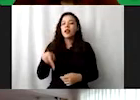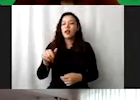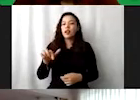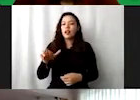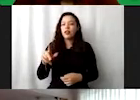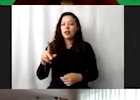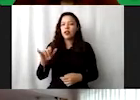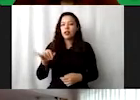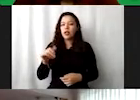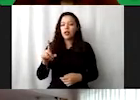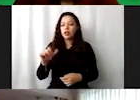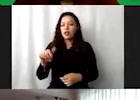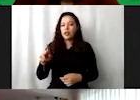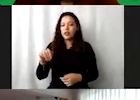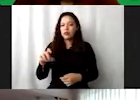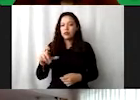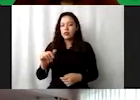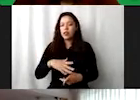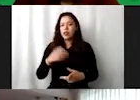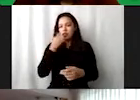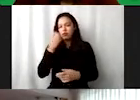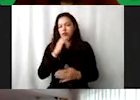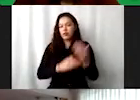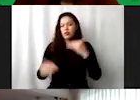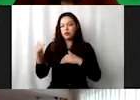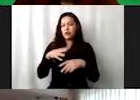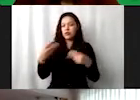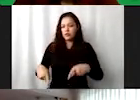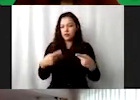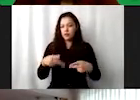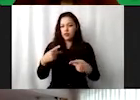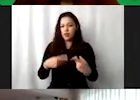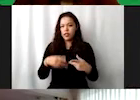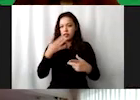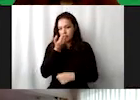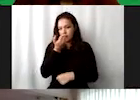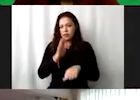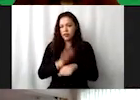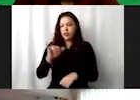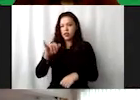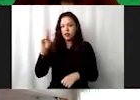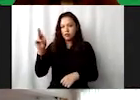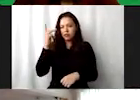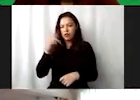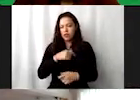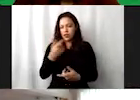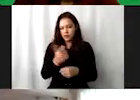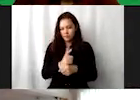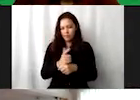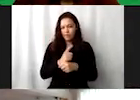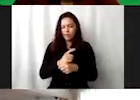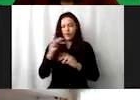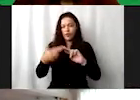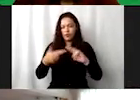de la Escuela Superior de Comercio y Administración del Instituto Politécnico Nacional. Ella es licenciada en Relaciones Internacionales